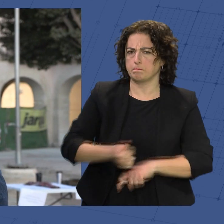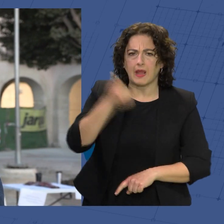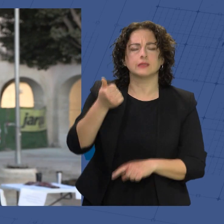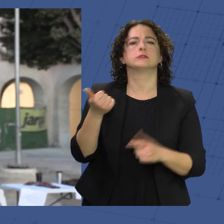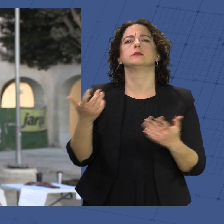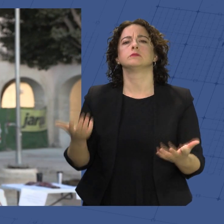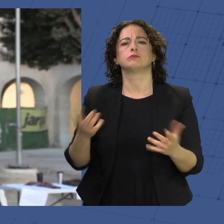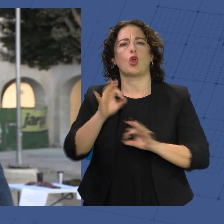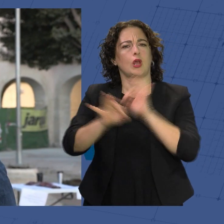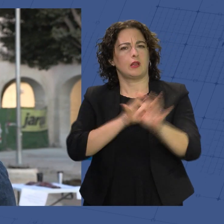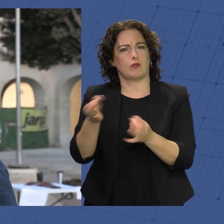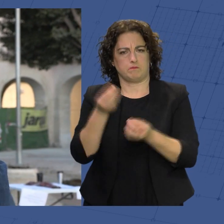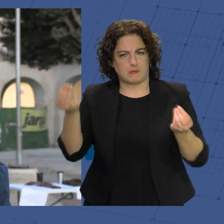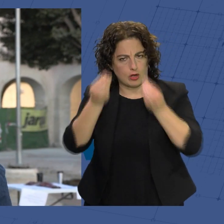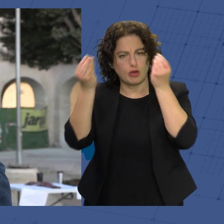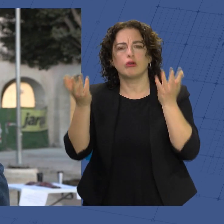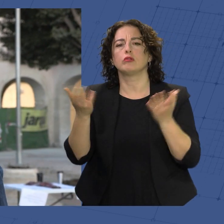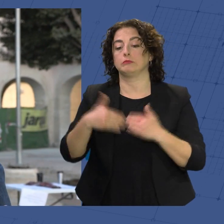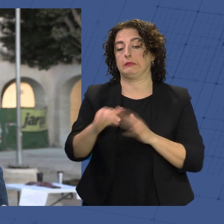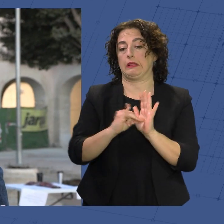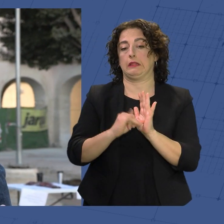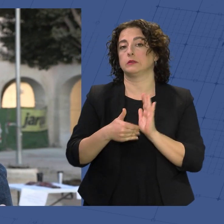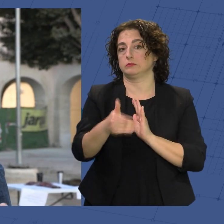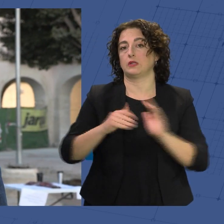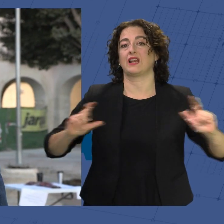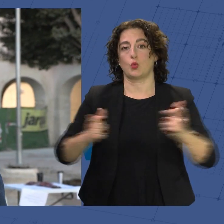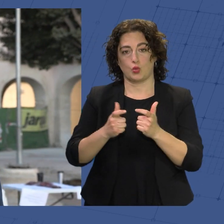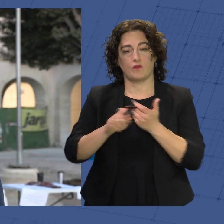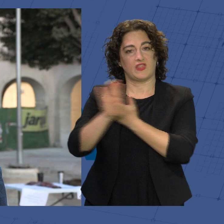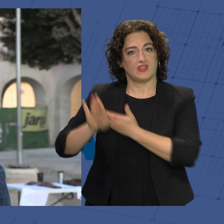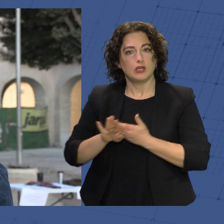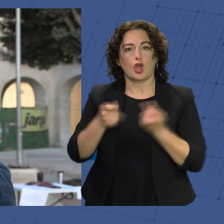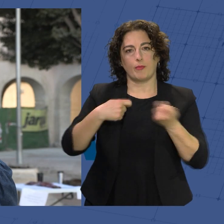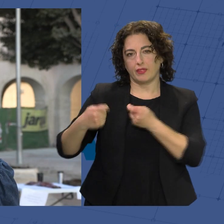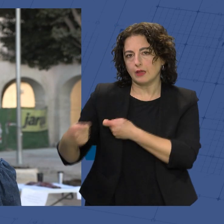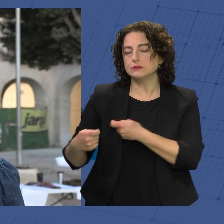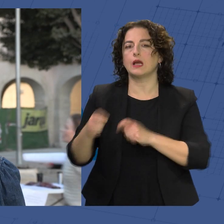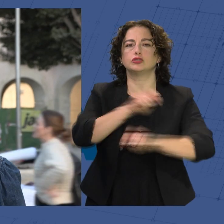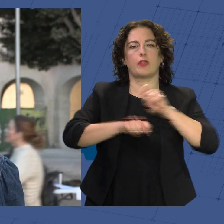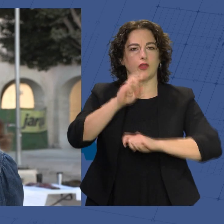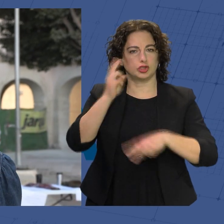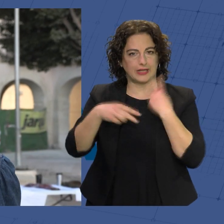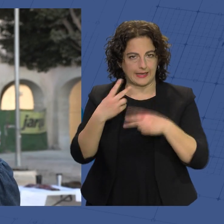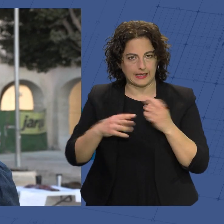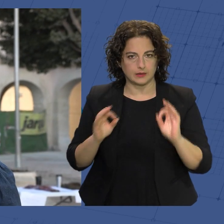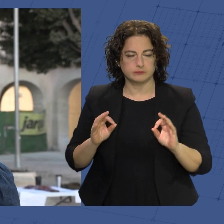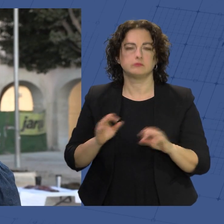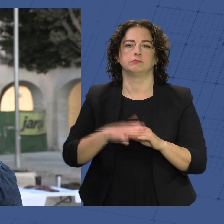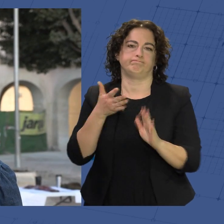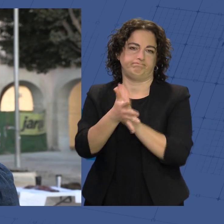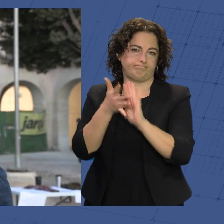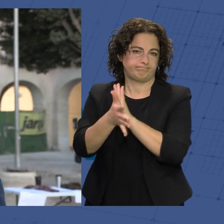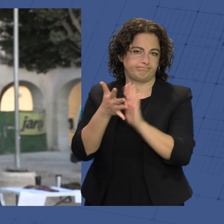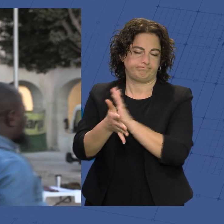creciendo en organización y en breve también vamos a tener una reunión con los vecinos, con los comerciantes, con la asociación de hosteleros, pues para explicarles cómo va a ser la